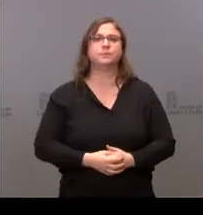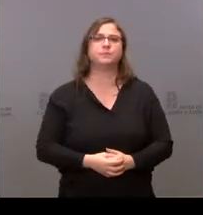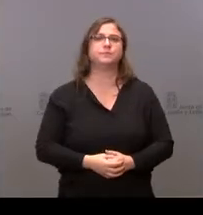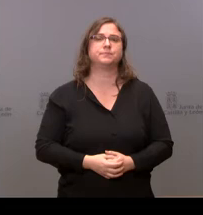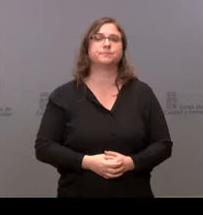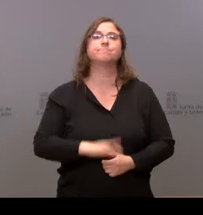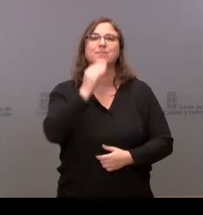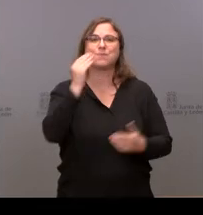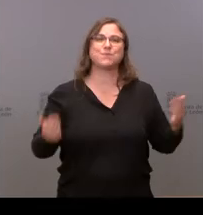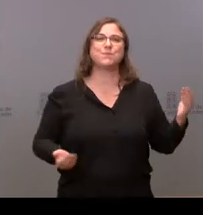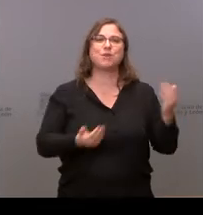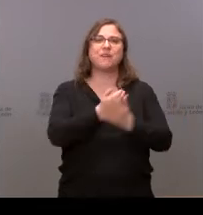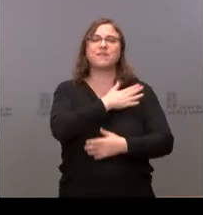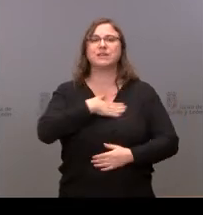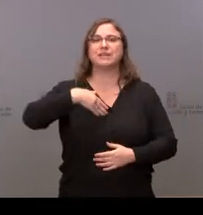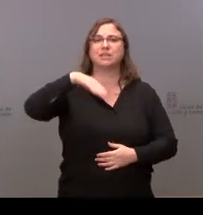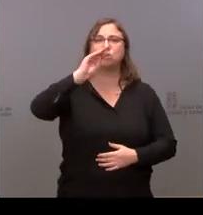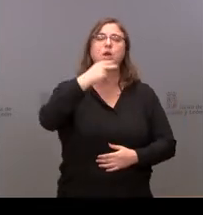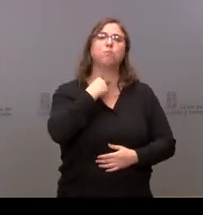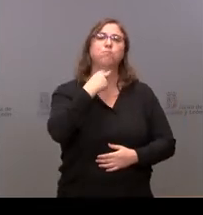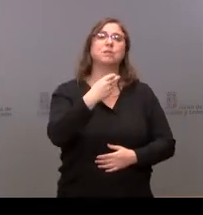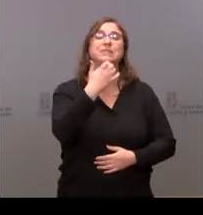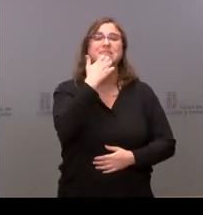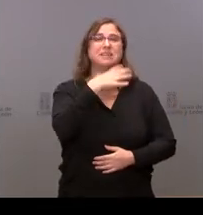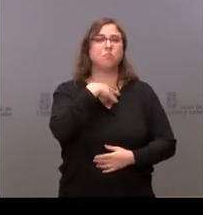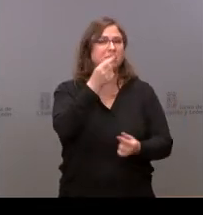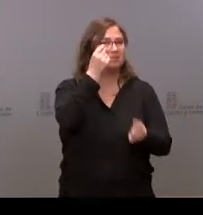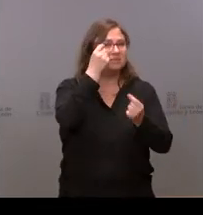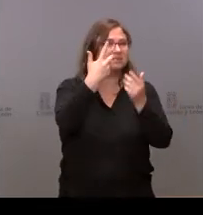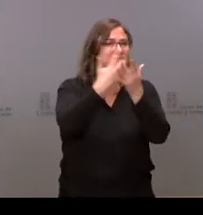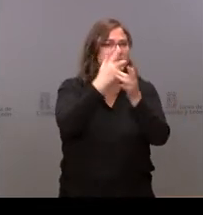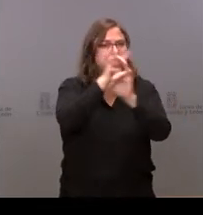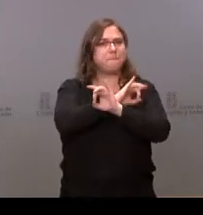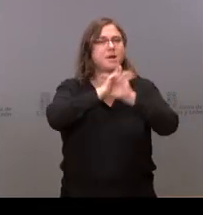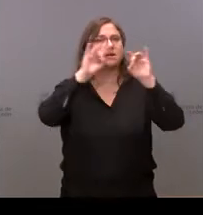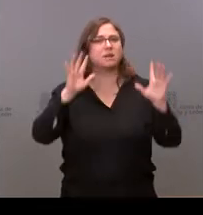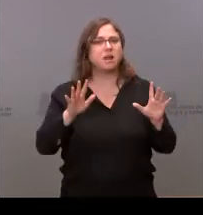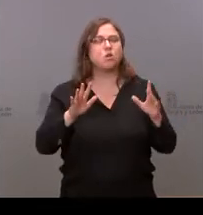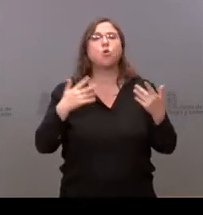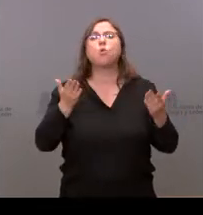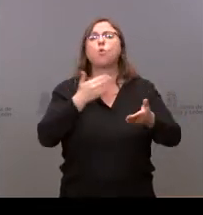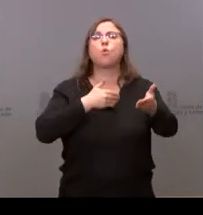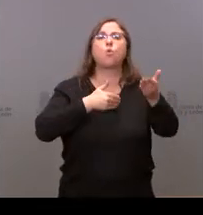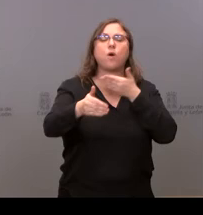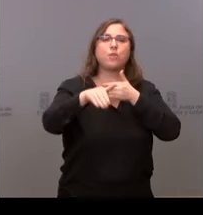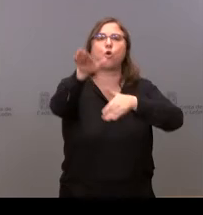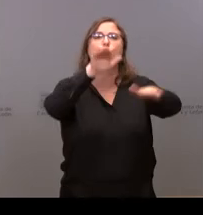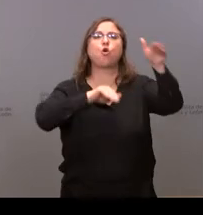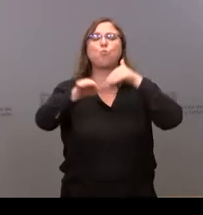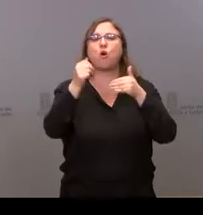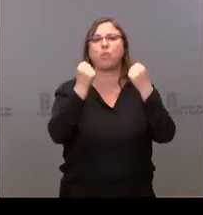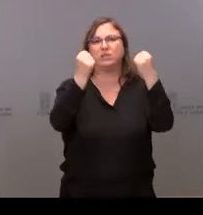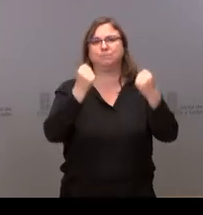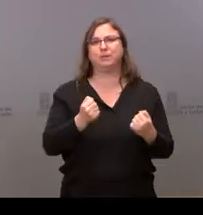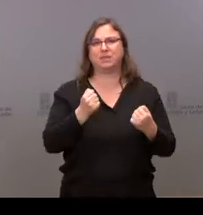Sí, buenos días me gustaría preguntarle al portavoz si nos puede concretar cuándo van a convocar a los expertos el decreto